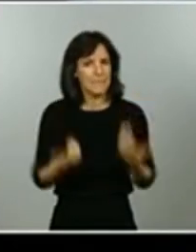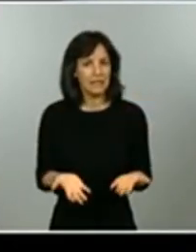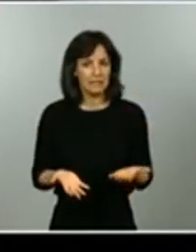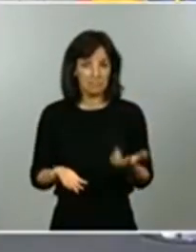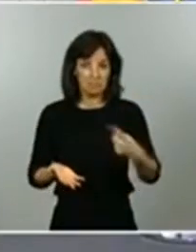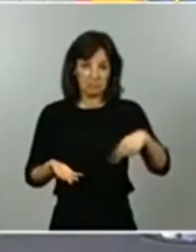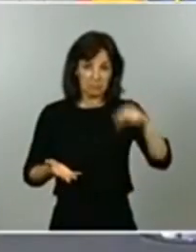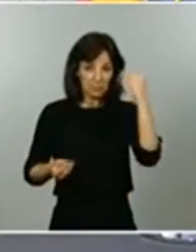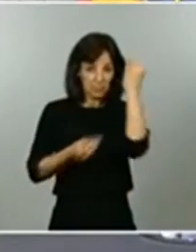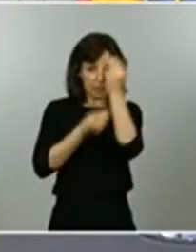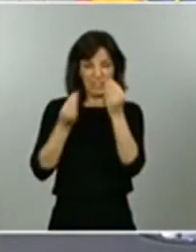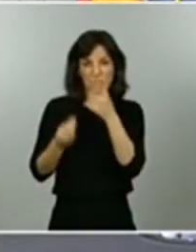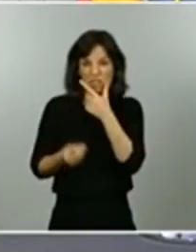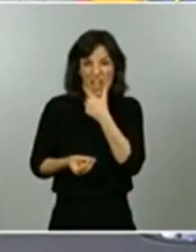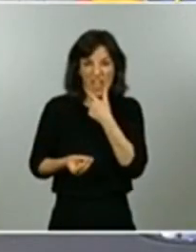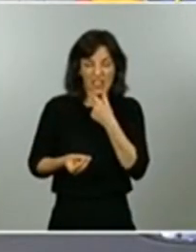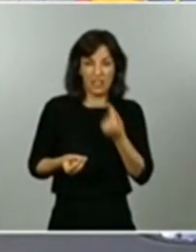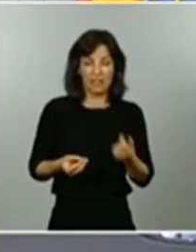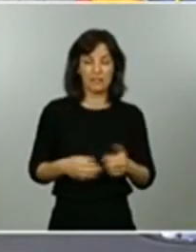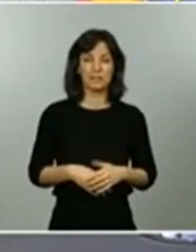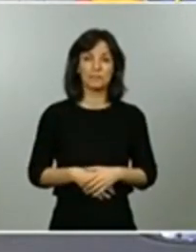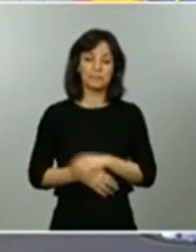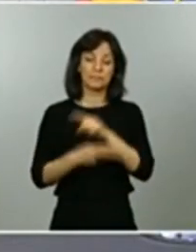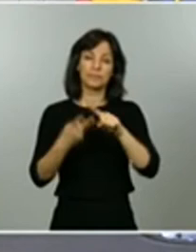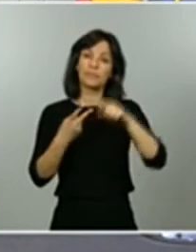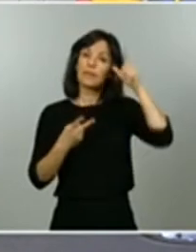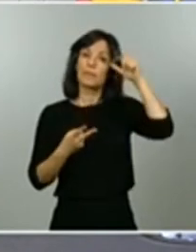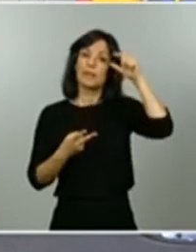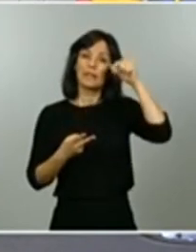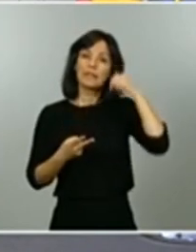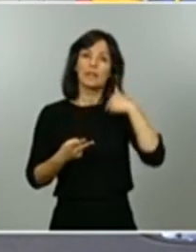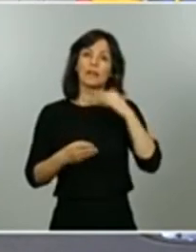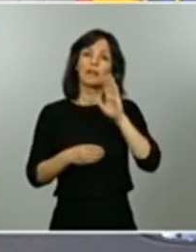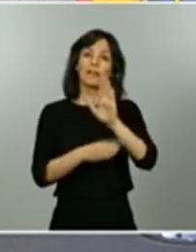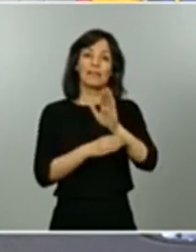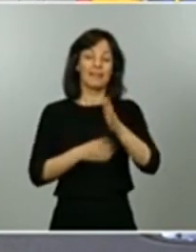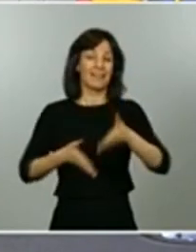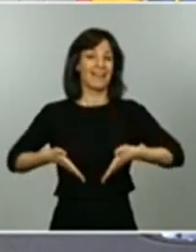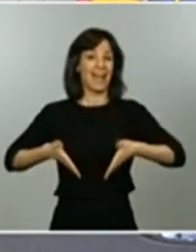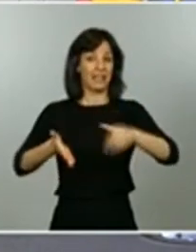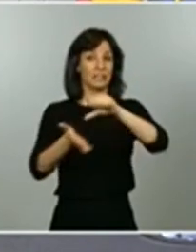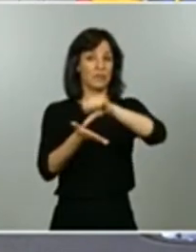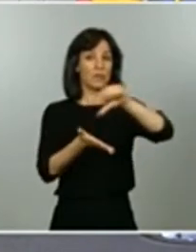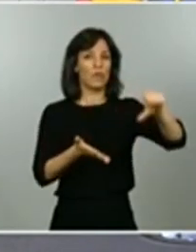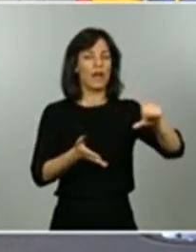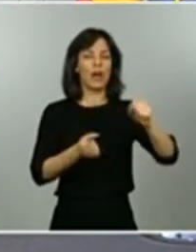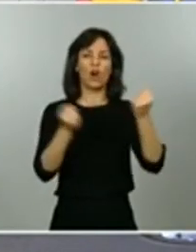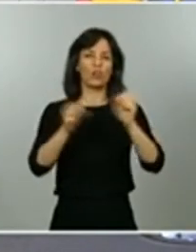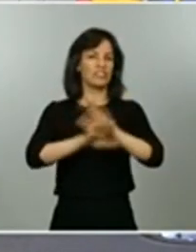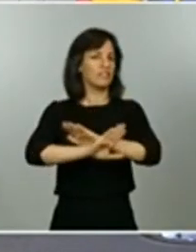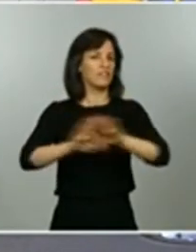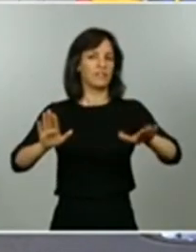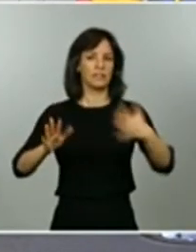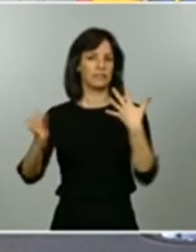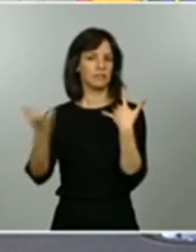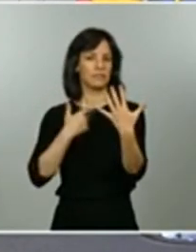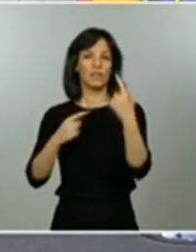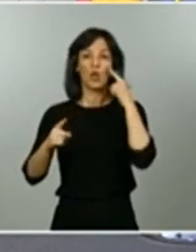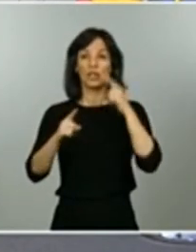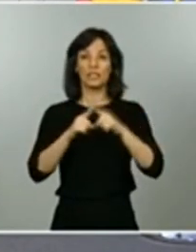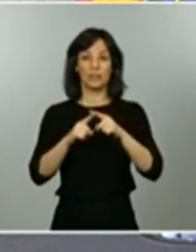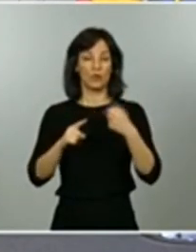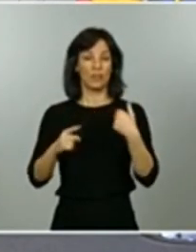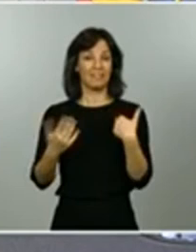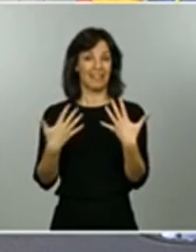pregunta es que Melilla ha planteado dejar peatonales calles de la ciudad para que las terrazas puedan ampliar su espacio y con esto el número